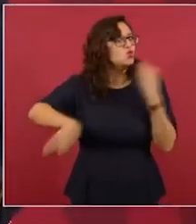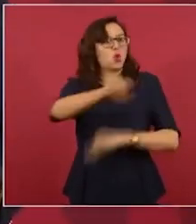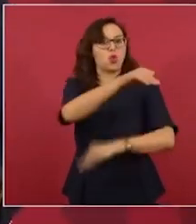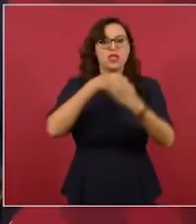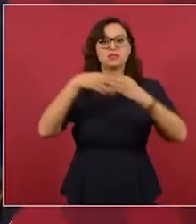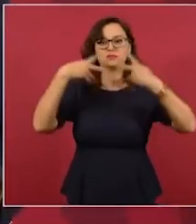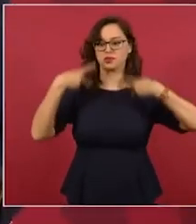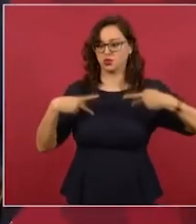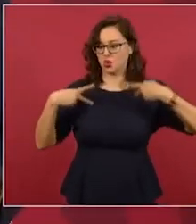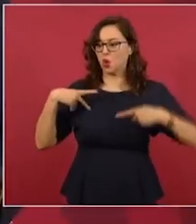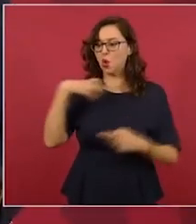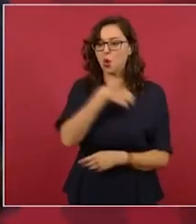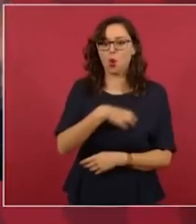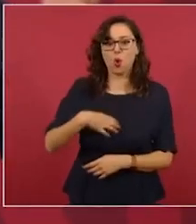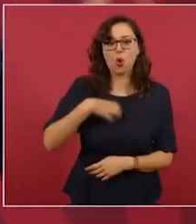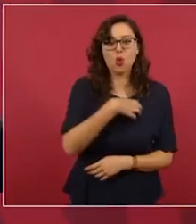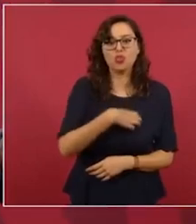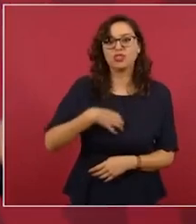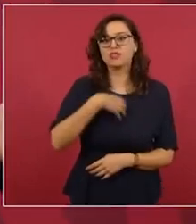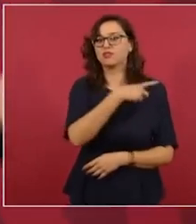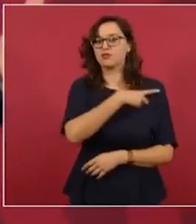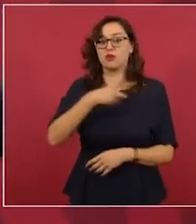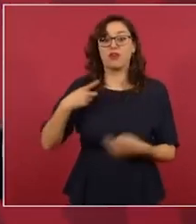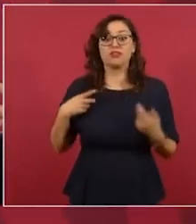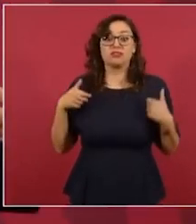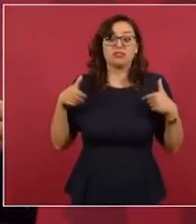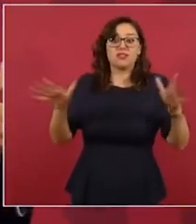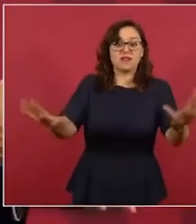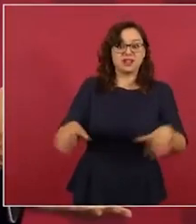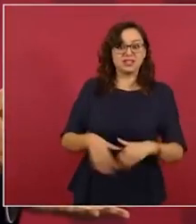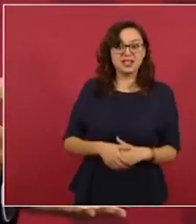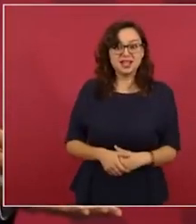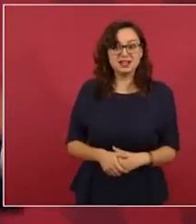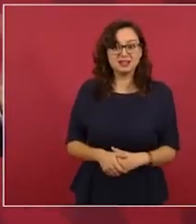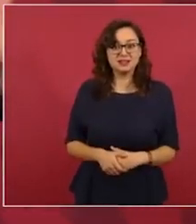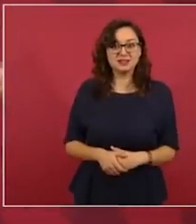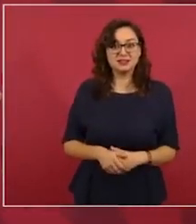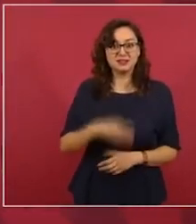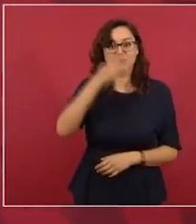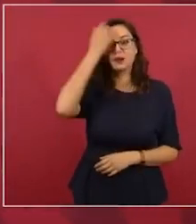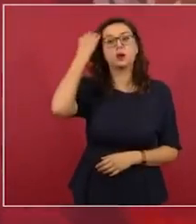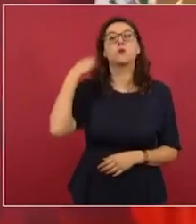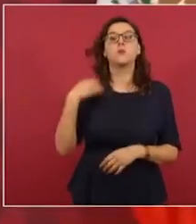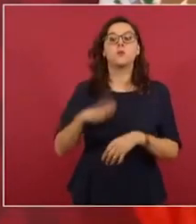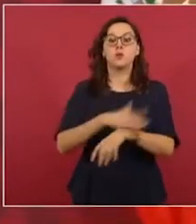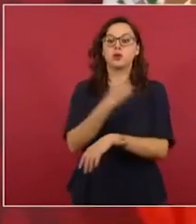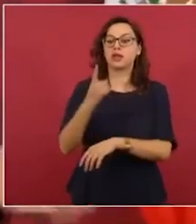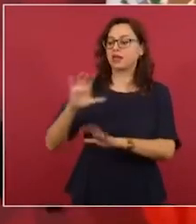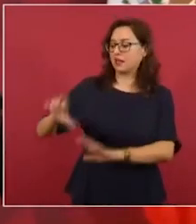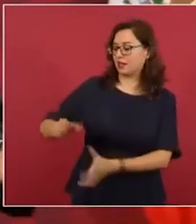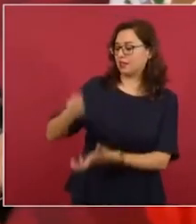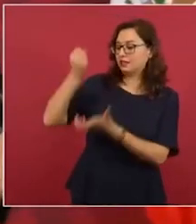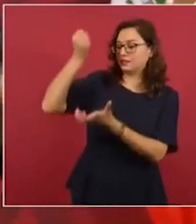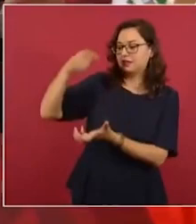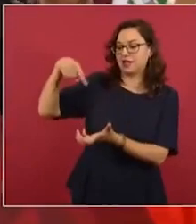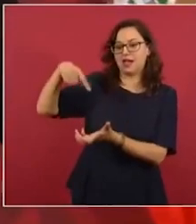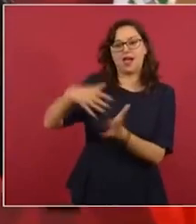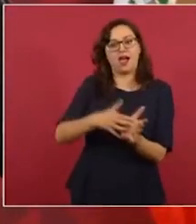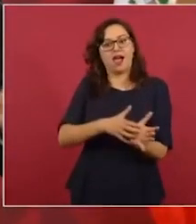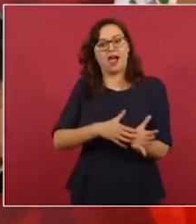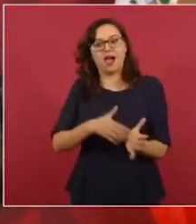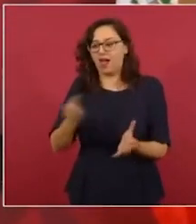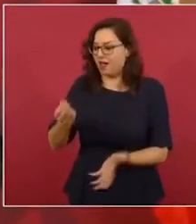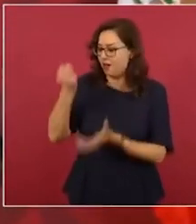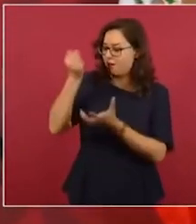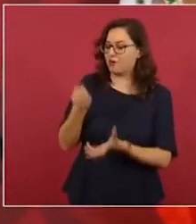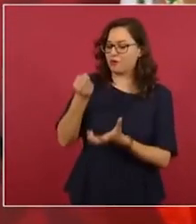pues de ese ahorro. Estamos financiando la mitad del Tren Maya,